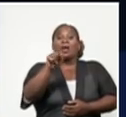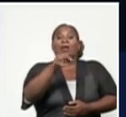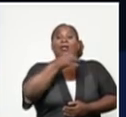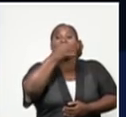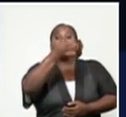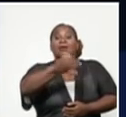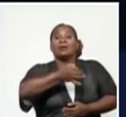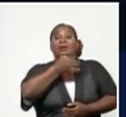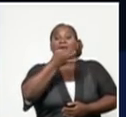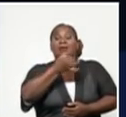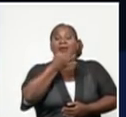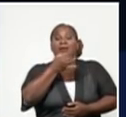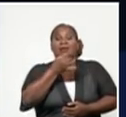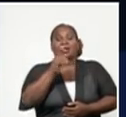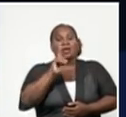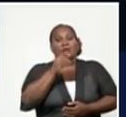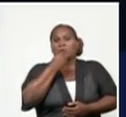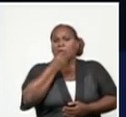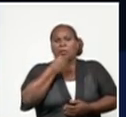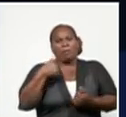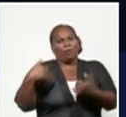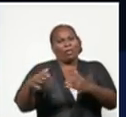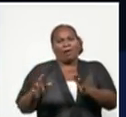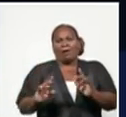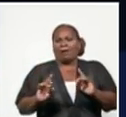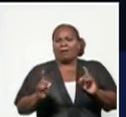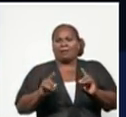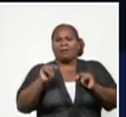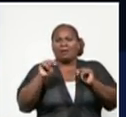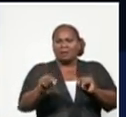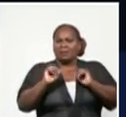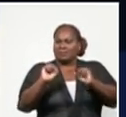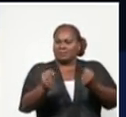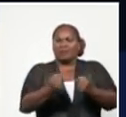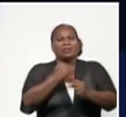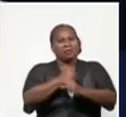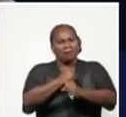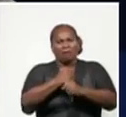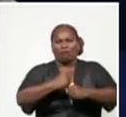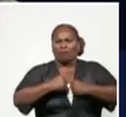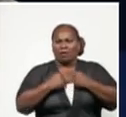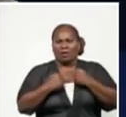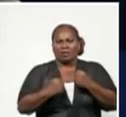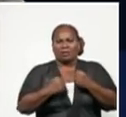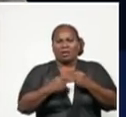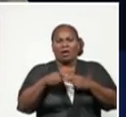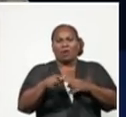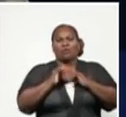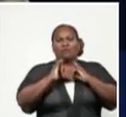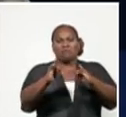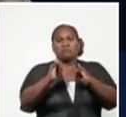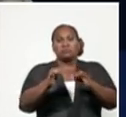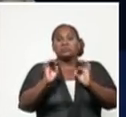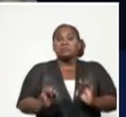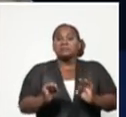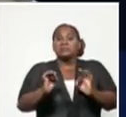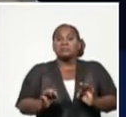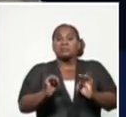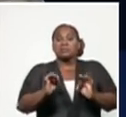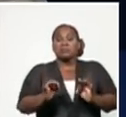no lo vamos a permitir y en eso vamos a estrechar fila. Ahí vamos a dar la información, como siempre, del